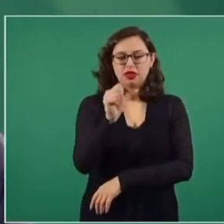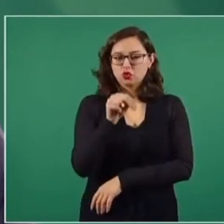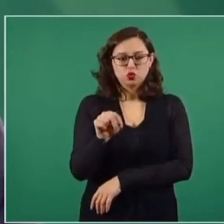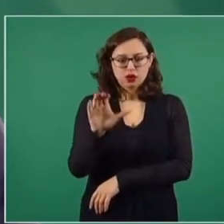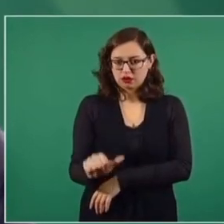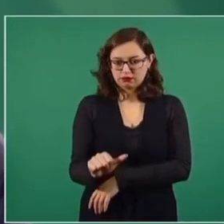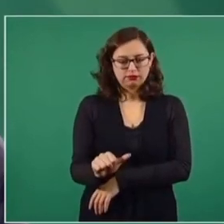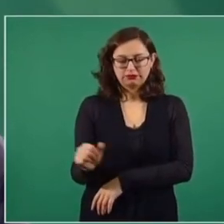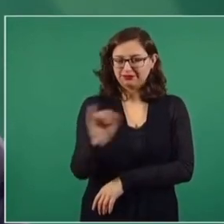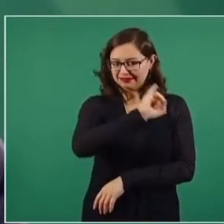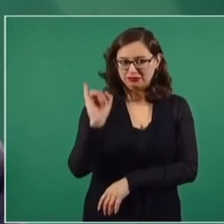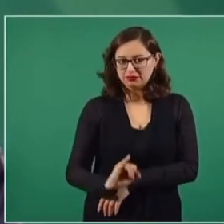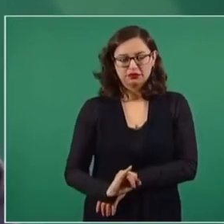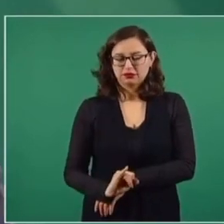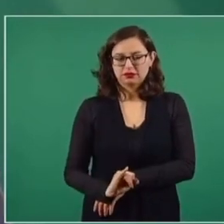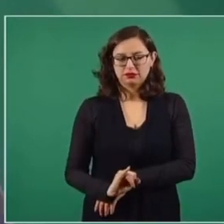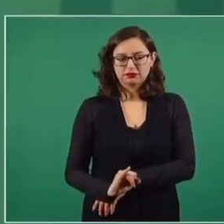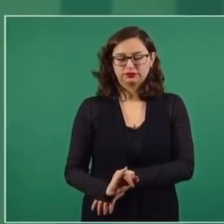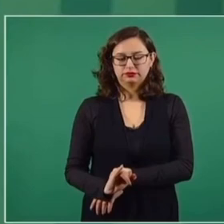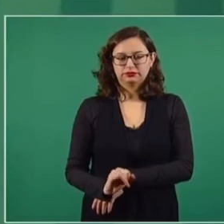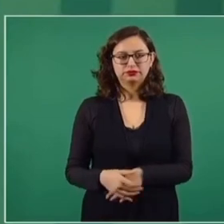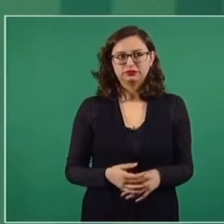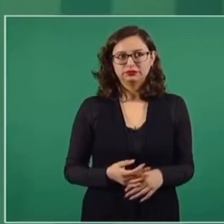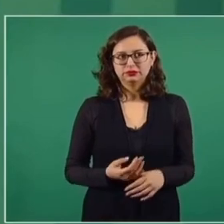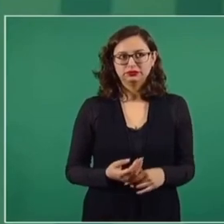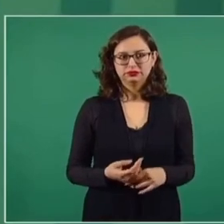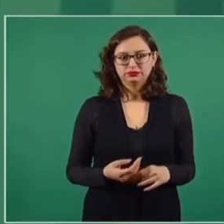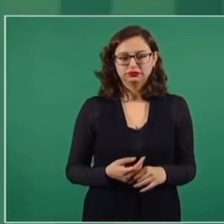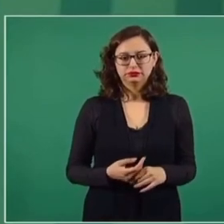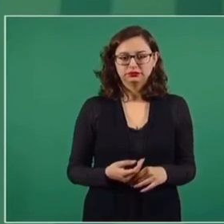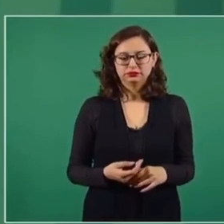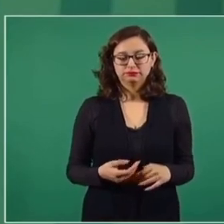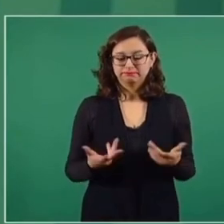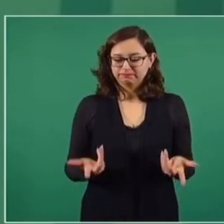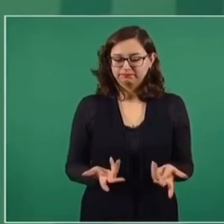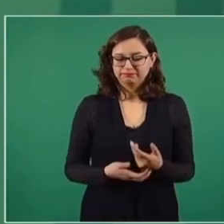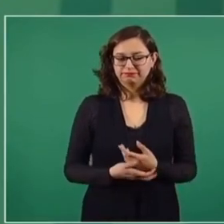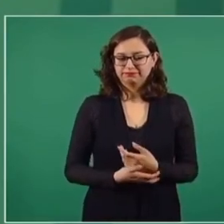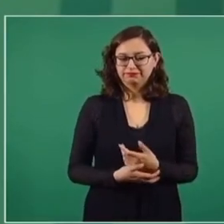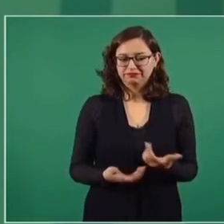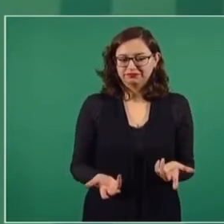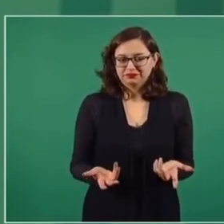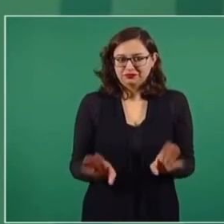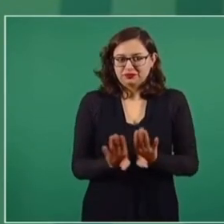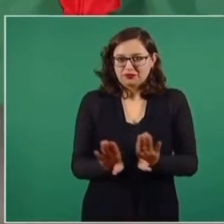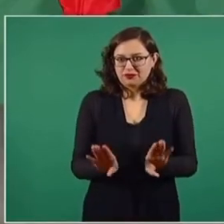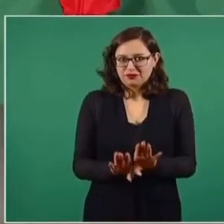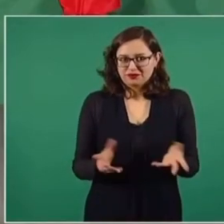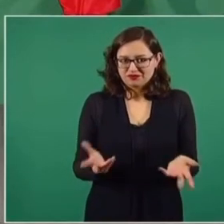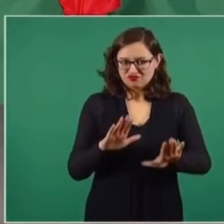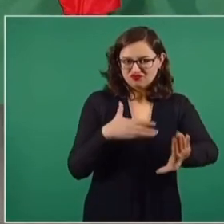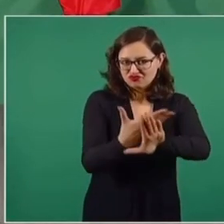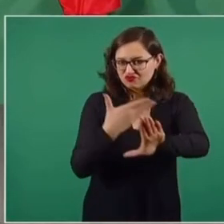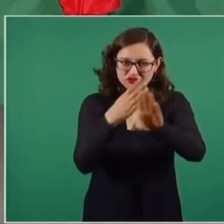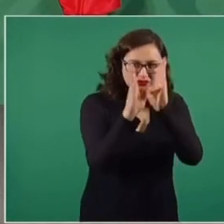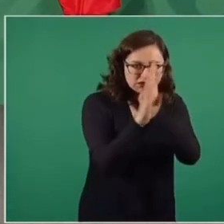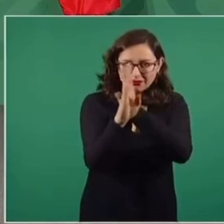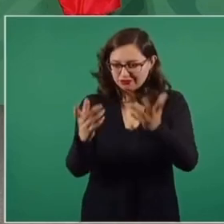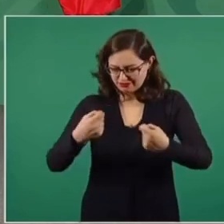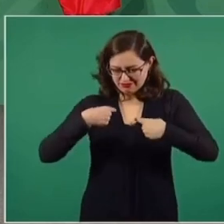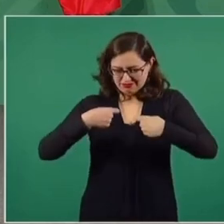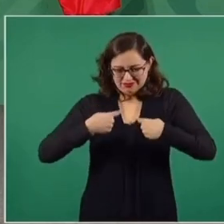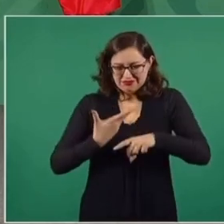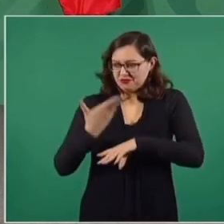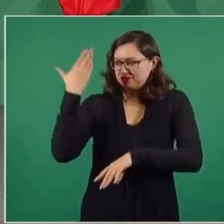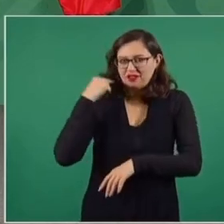lo haríamos, sería un acto de traición a nosotros mismos, a nuestras convicciones, como